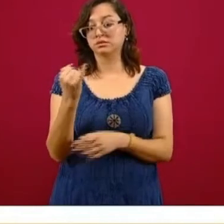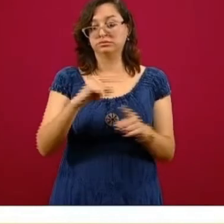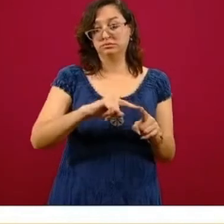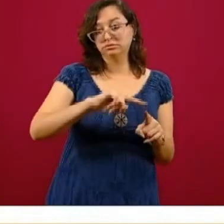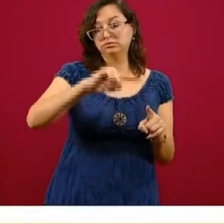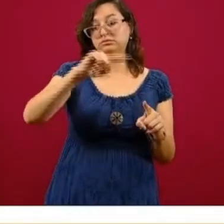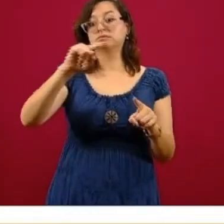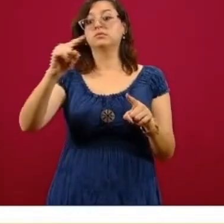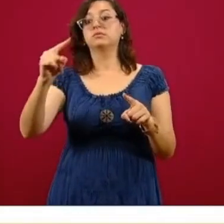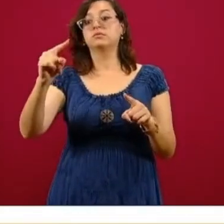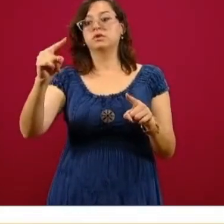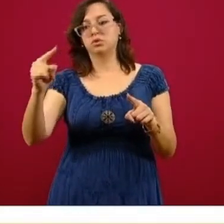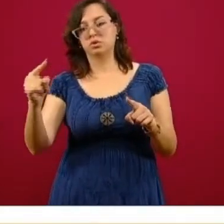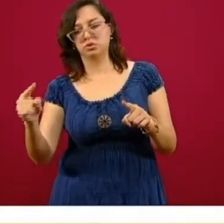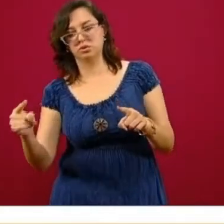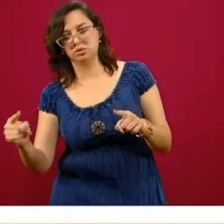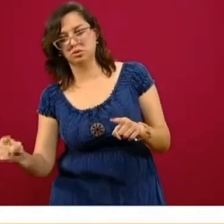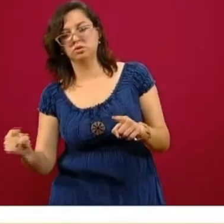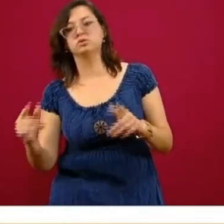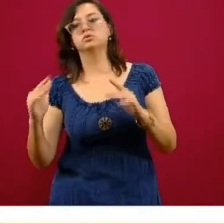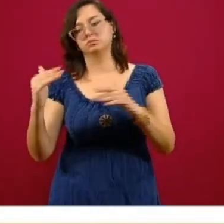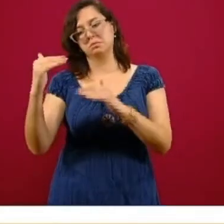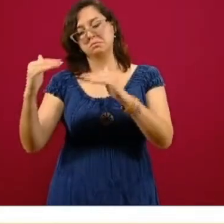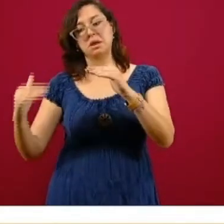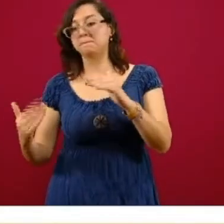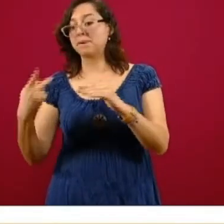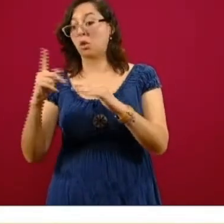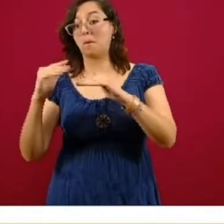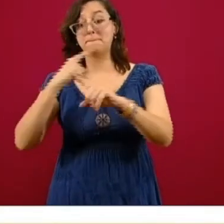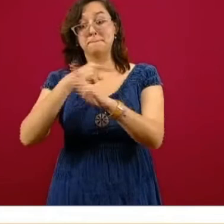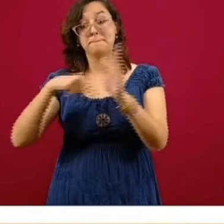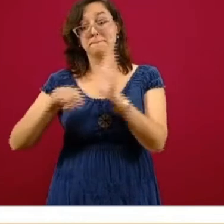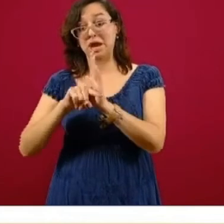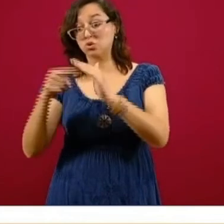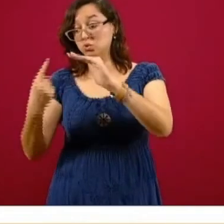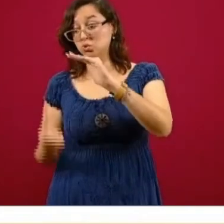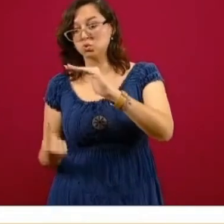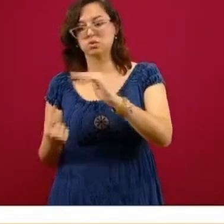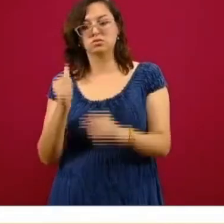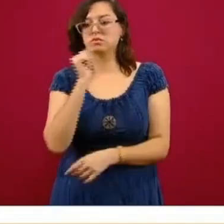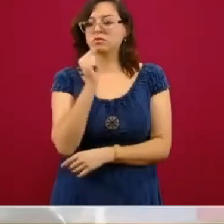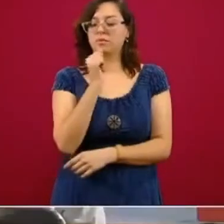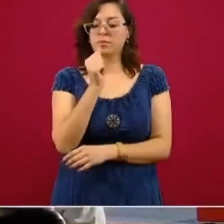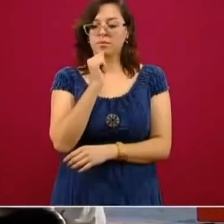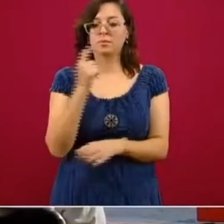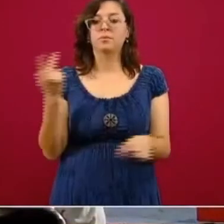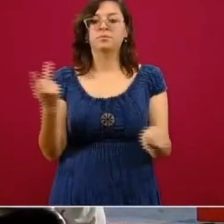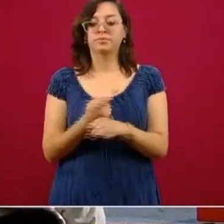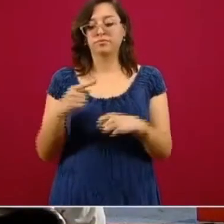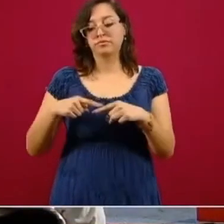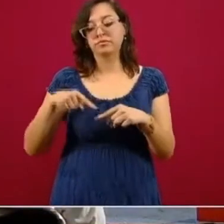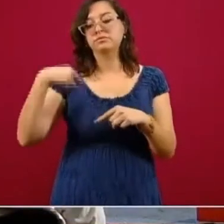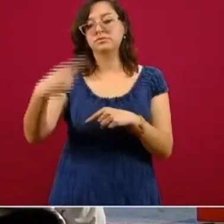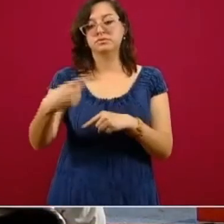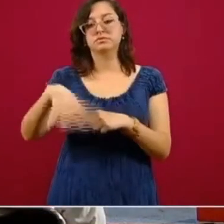aunque ya luego hay una reducción que todavía no llega al 1, pero este incremento va a generar 14 días